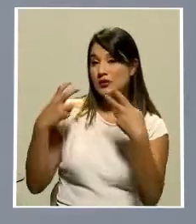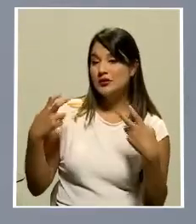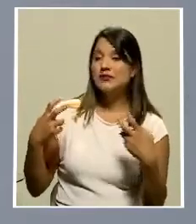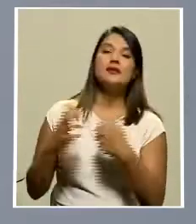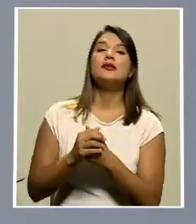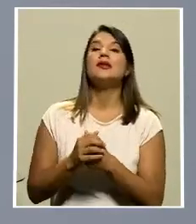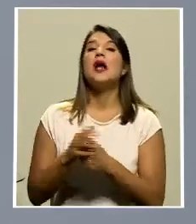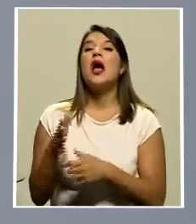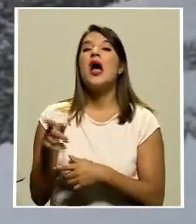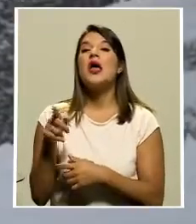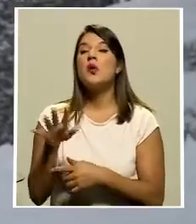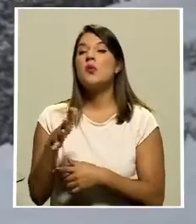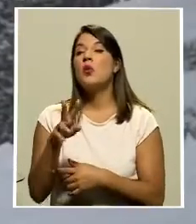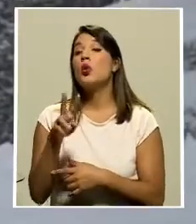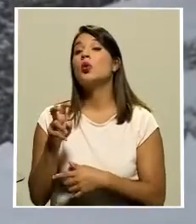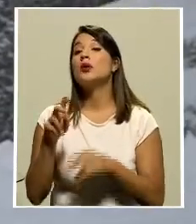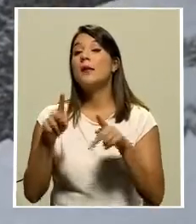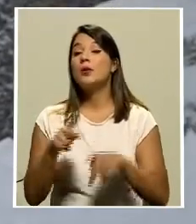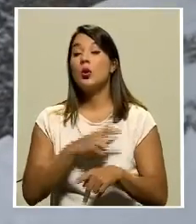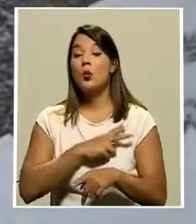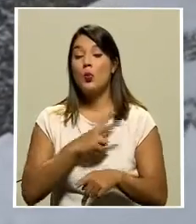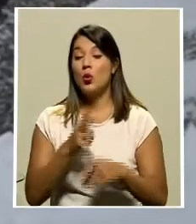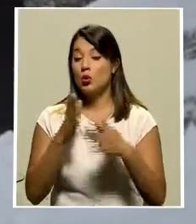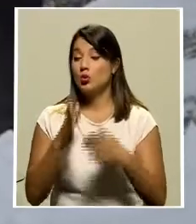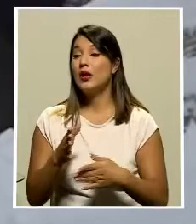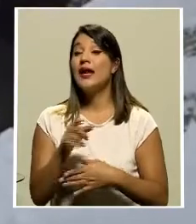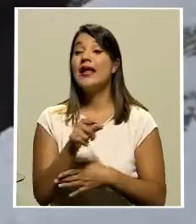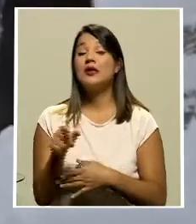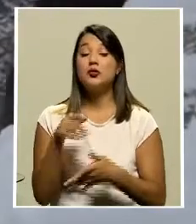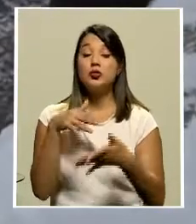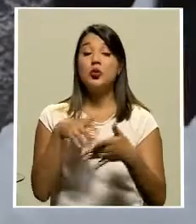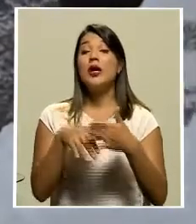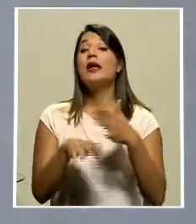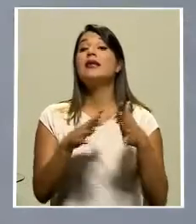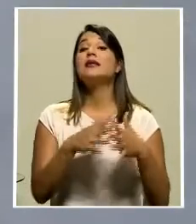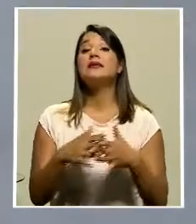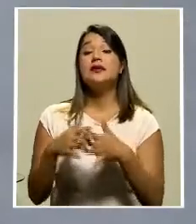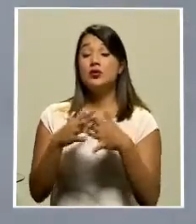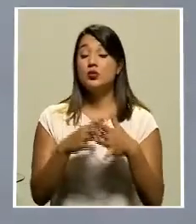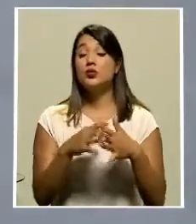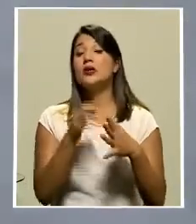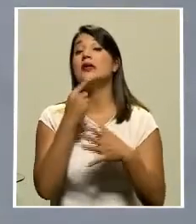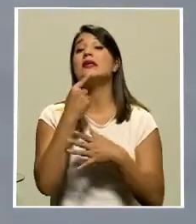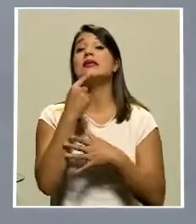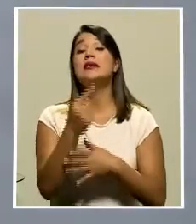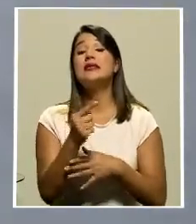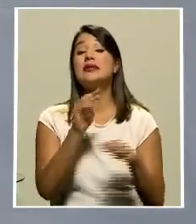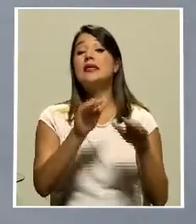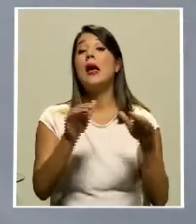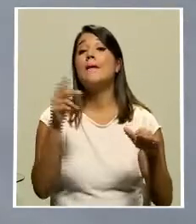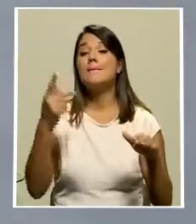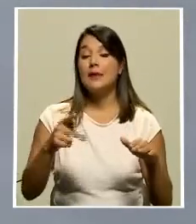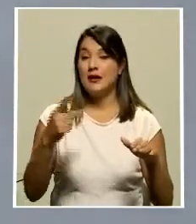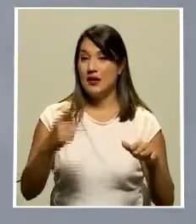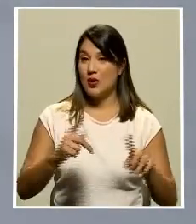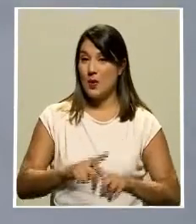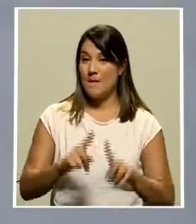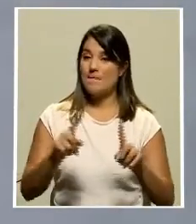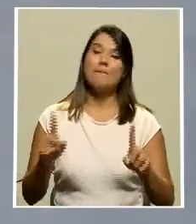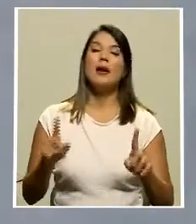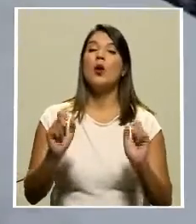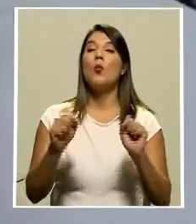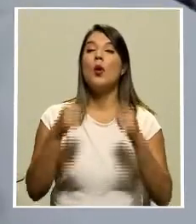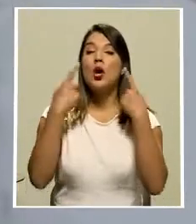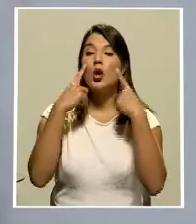grupo de 200 voluntarios formados por profesionales de la montaña rescata a los migrantes en peligro sin embargo la provisión de